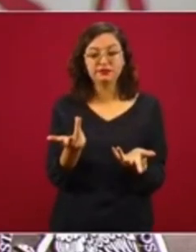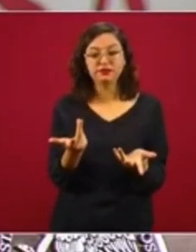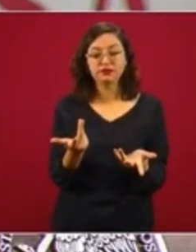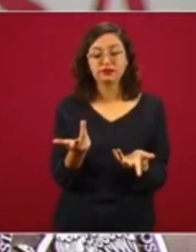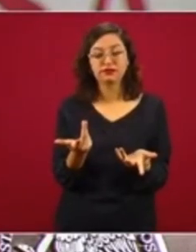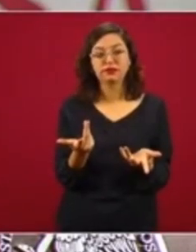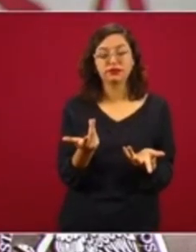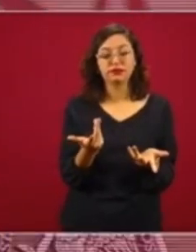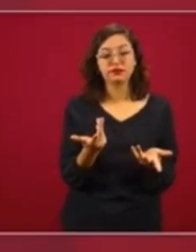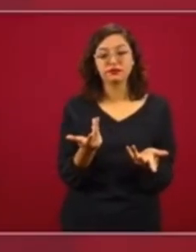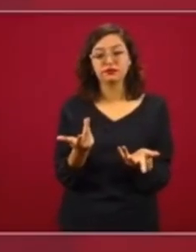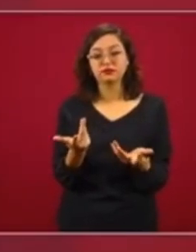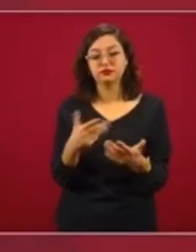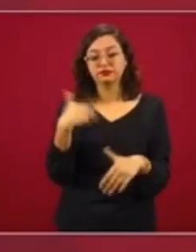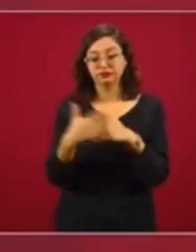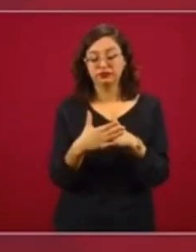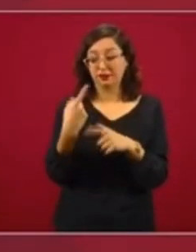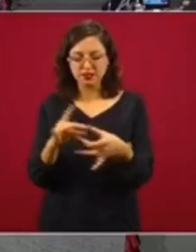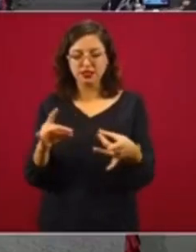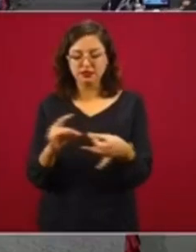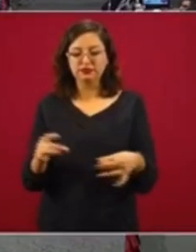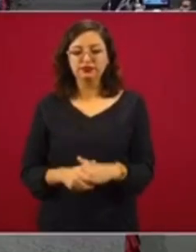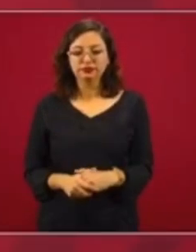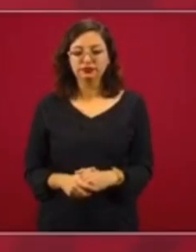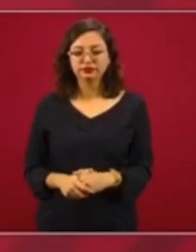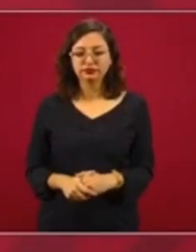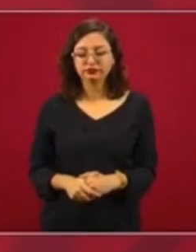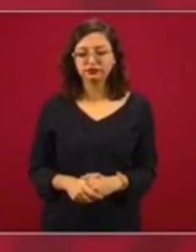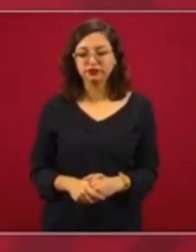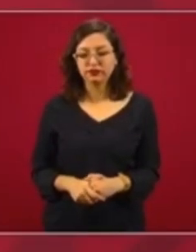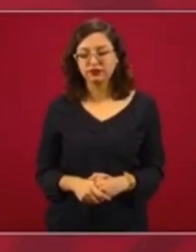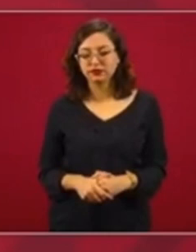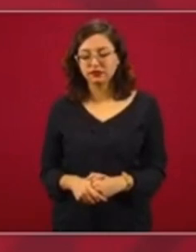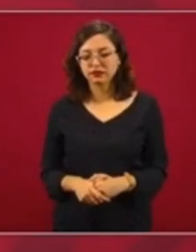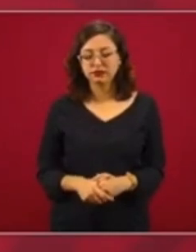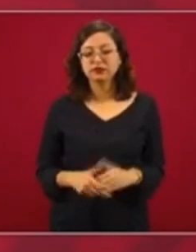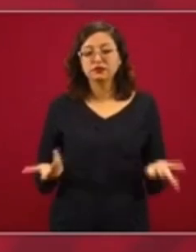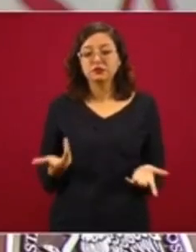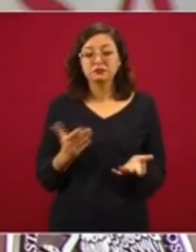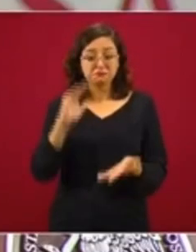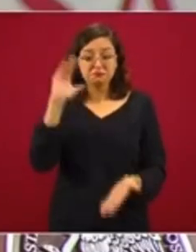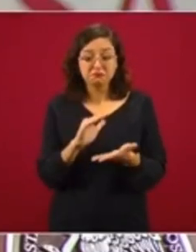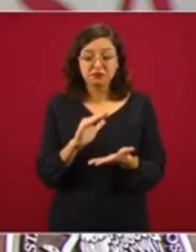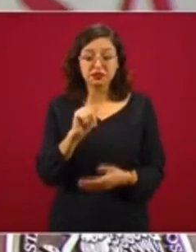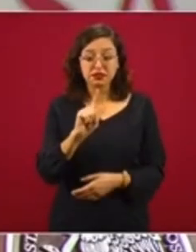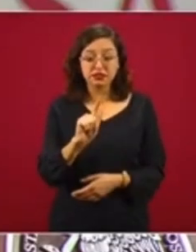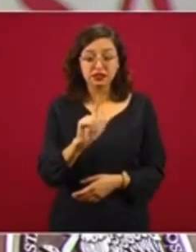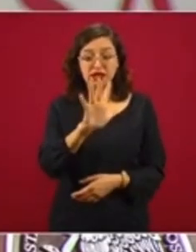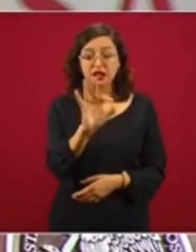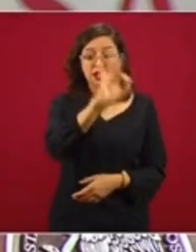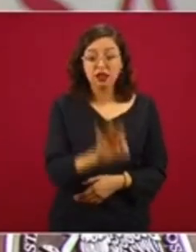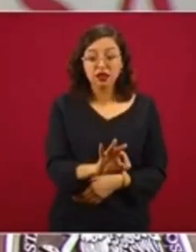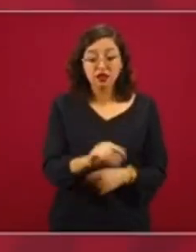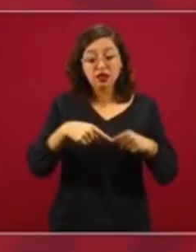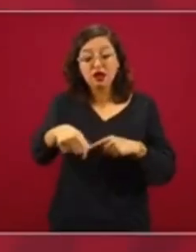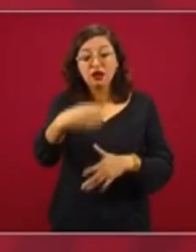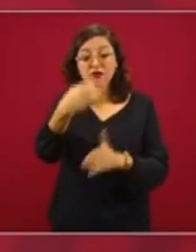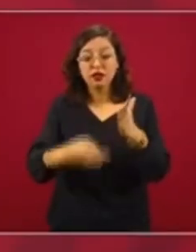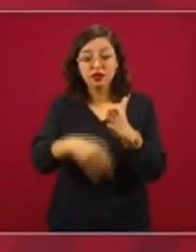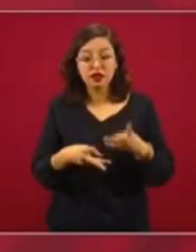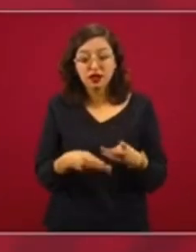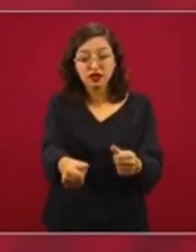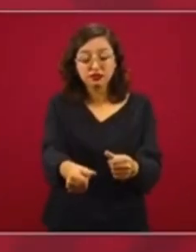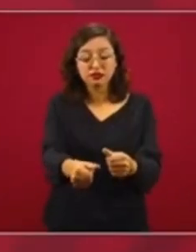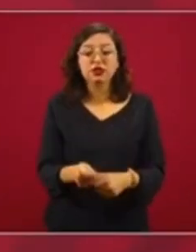a partir de mayo. Pero bueno, aún así la disminución es del 75% de lo que faltaba por ejercer.